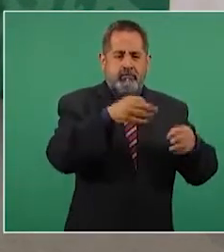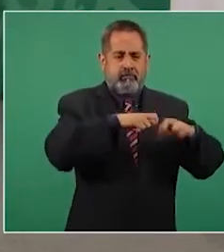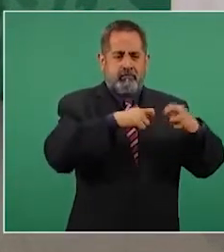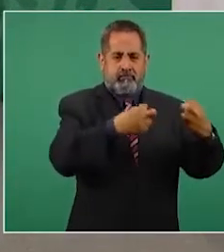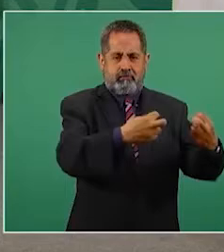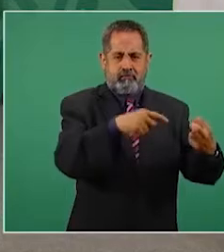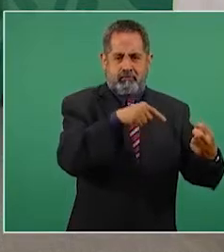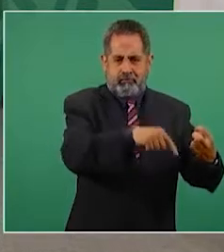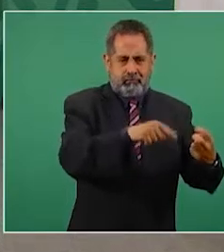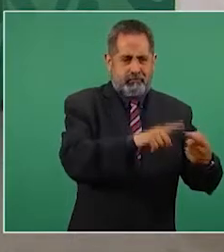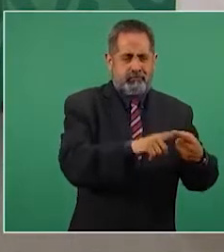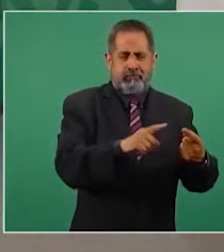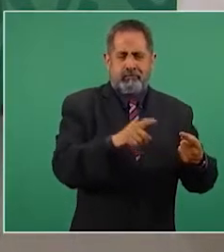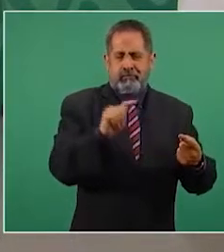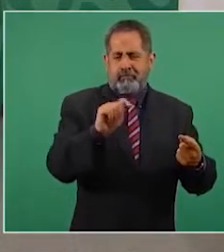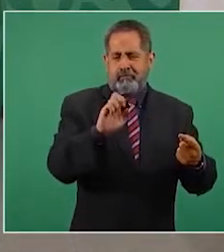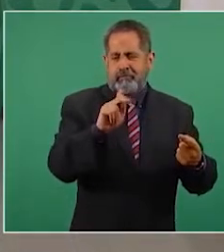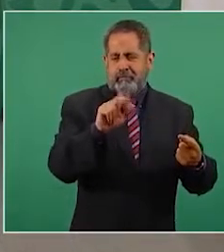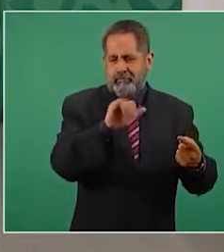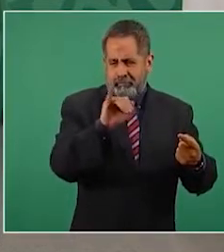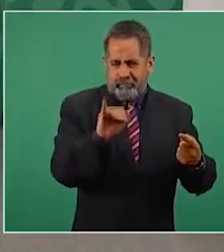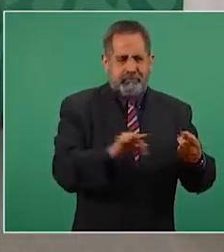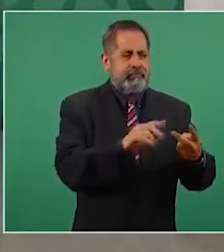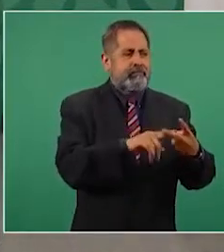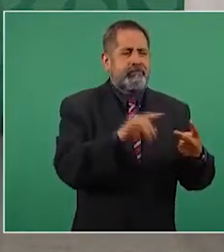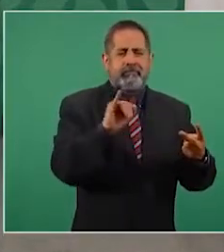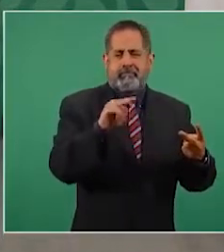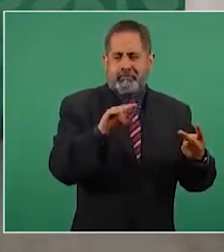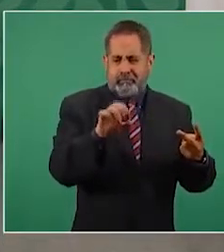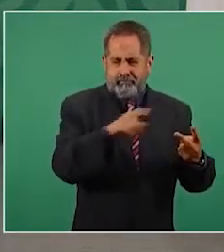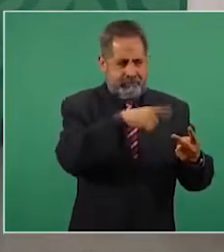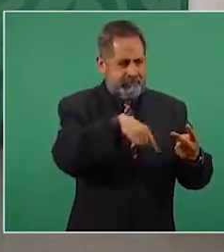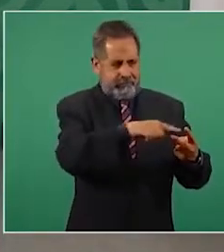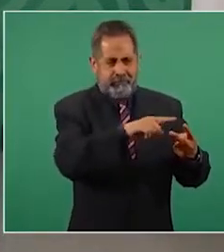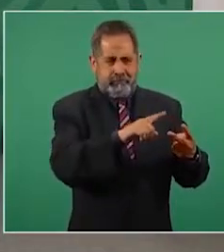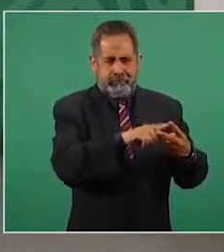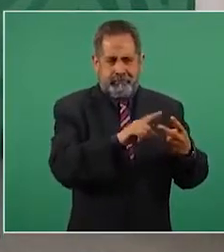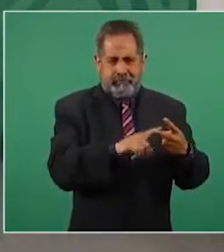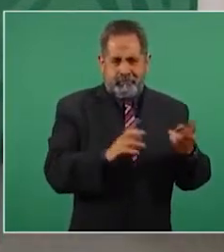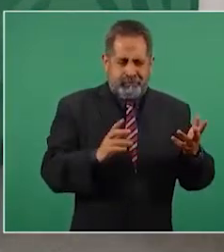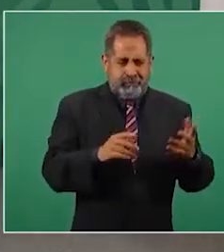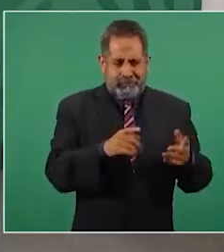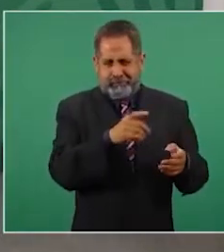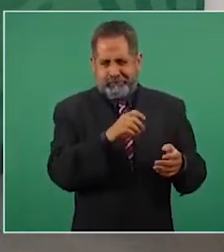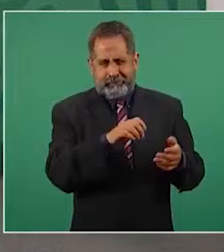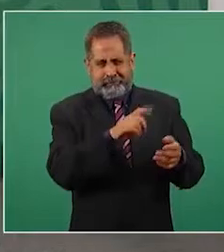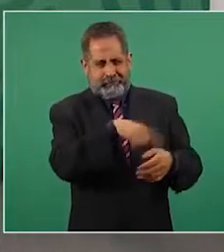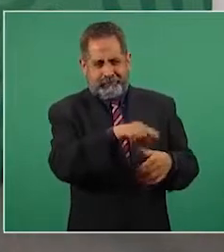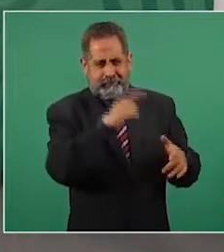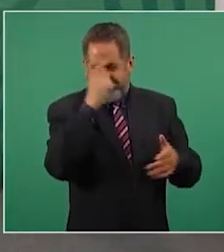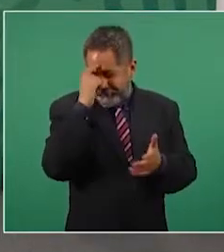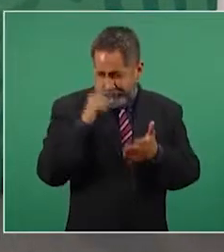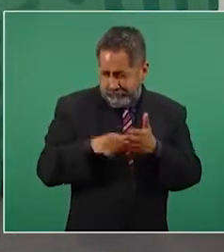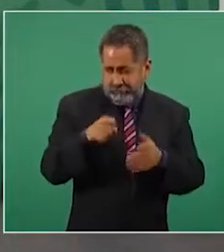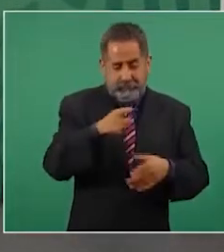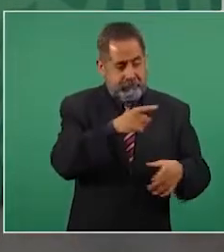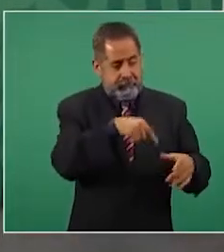los consejeros del INE o los magistrados del Tribunal